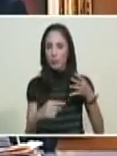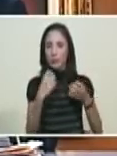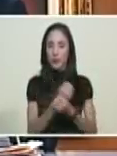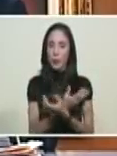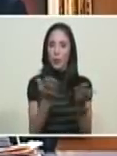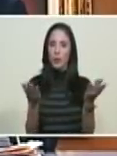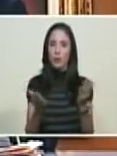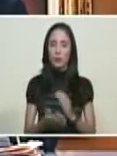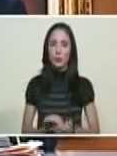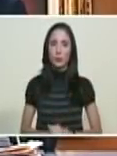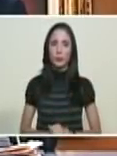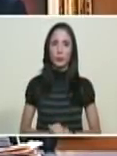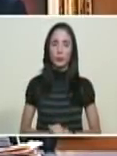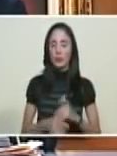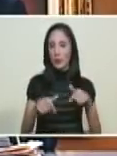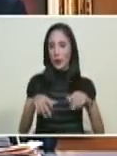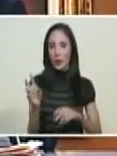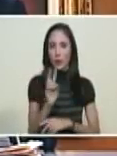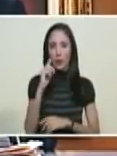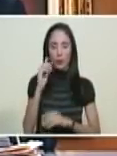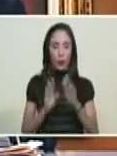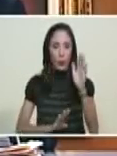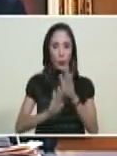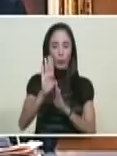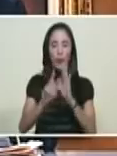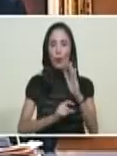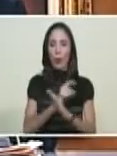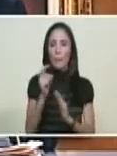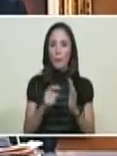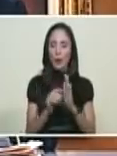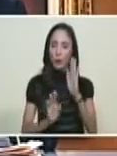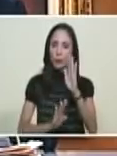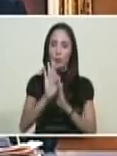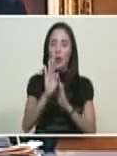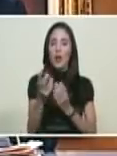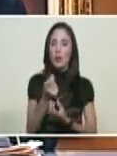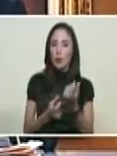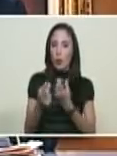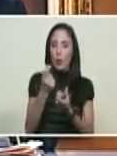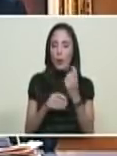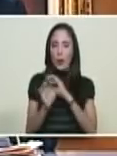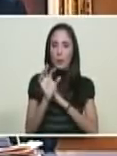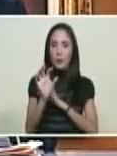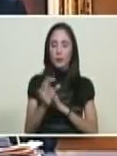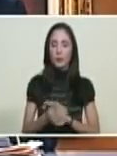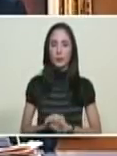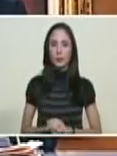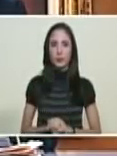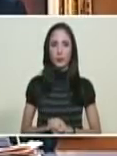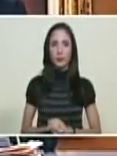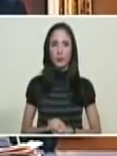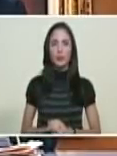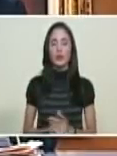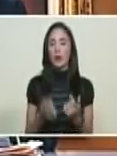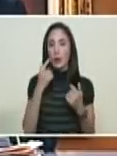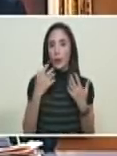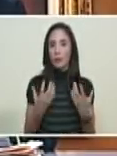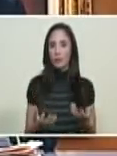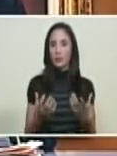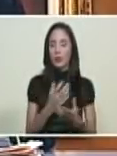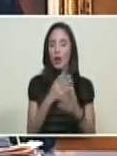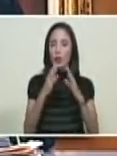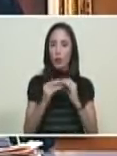Venezuela tiene toda la potencialidad en su economía para sustentar